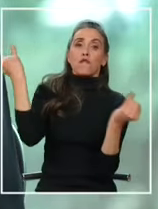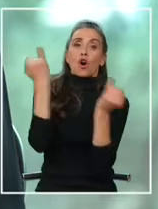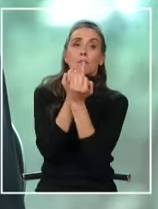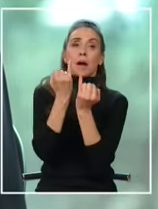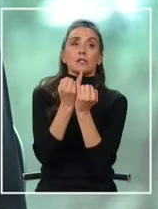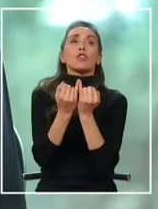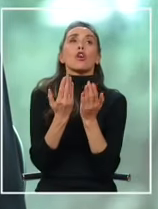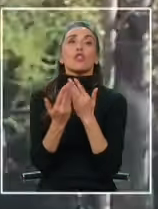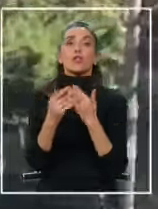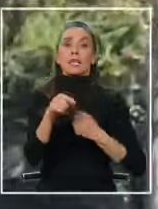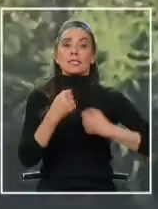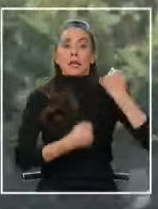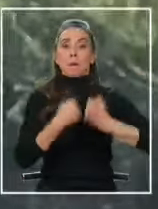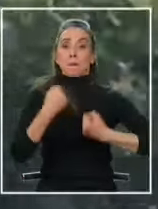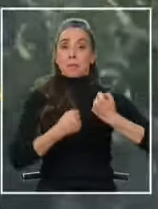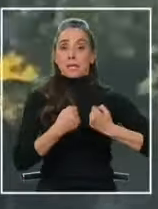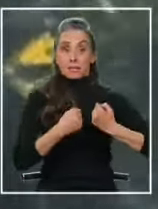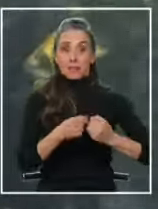esta empresa